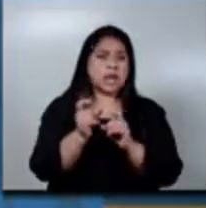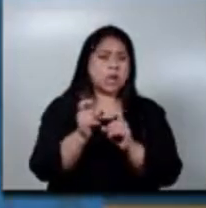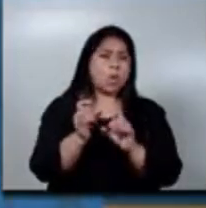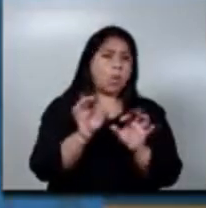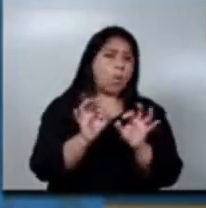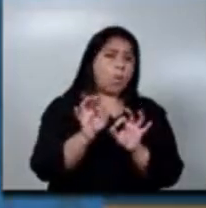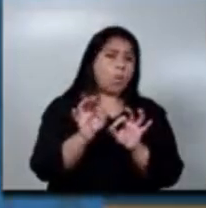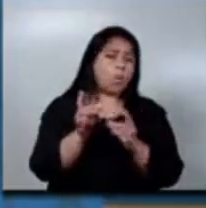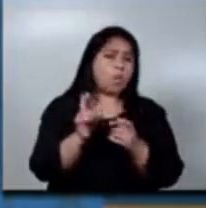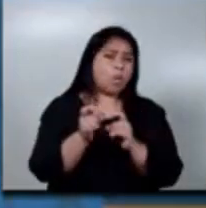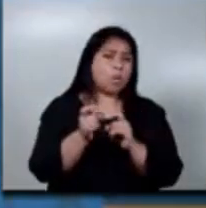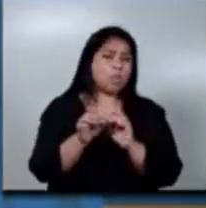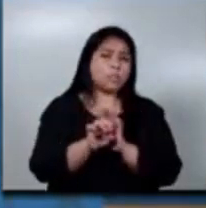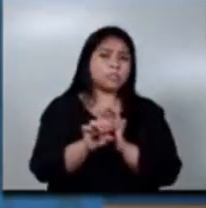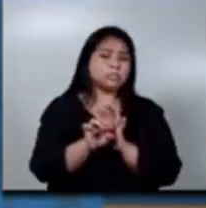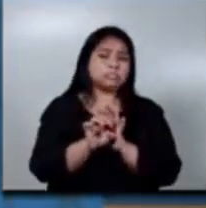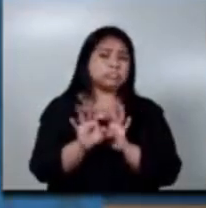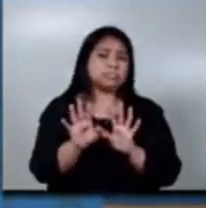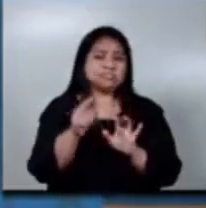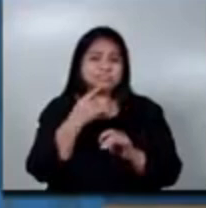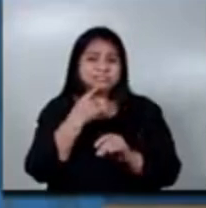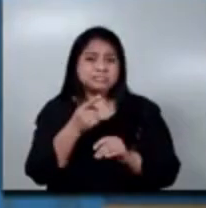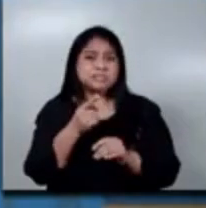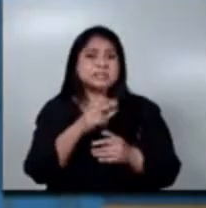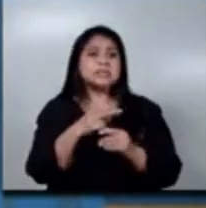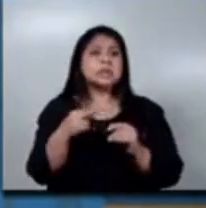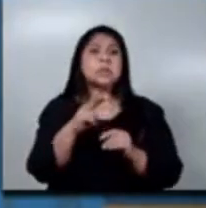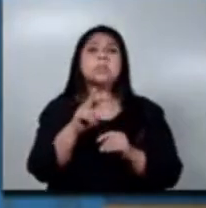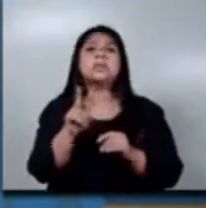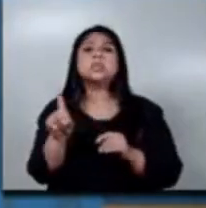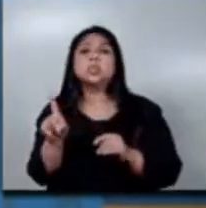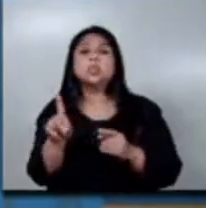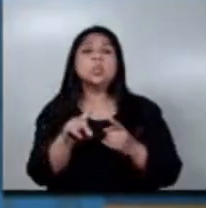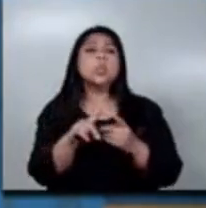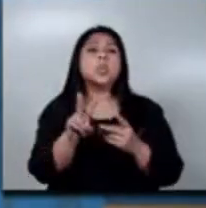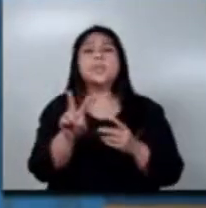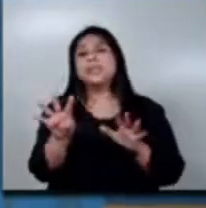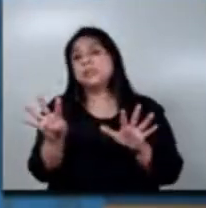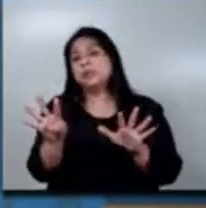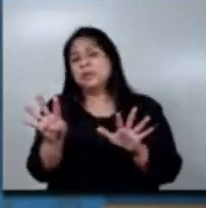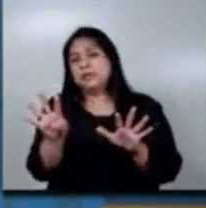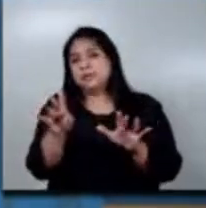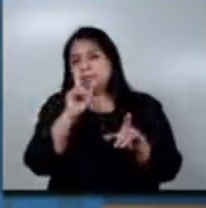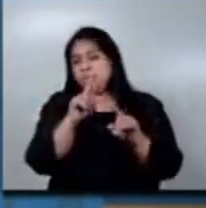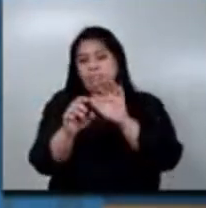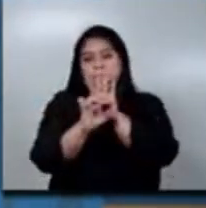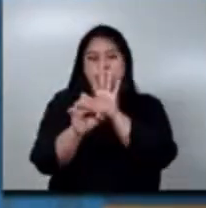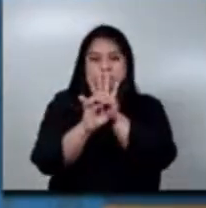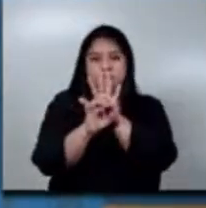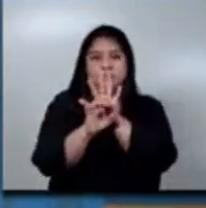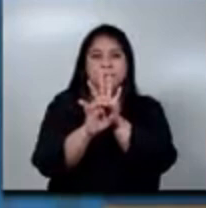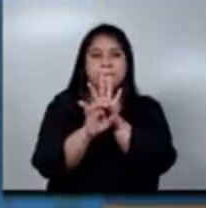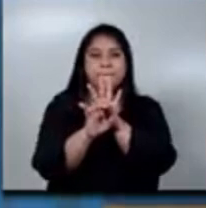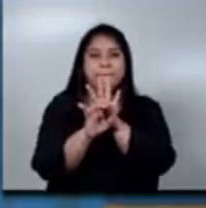cambio en cuanto a que es el renglón veintiuno o el renglón número veintinueve? Bueno, en cuanto a